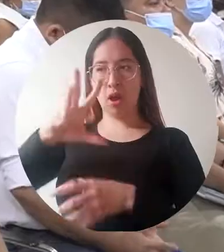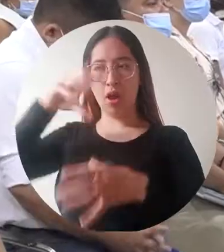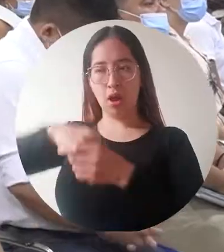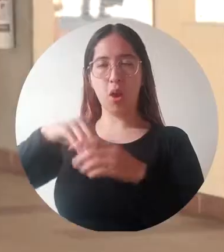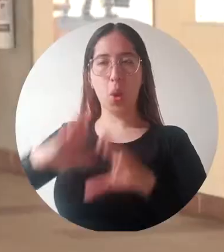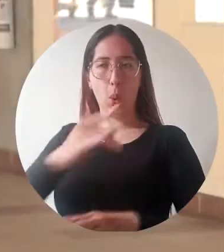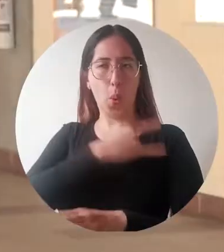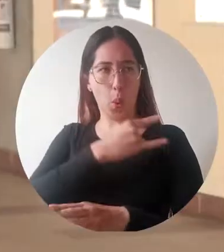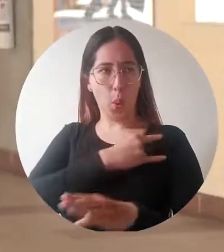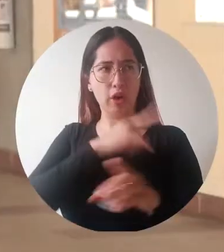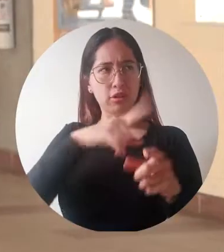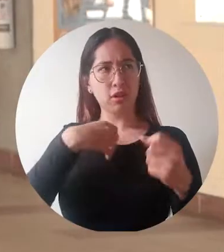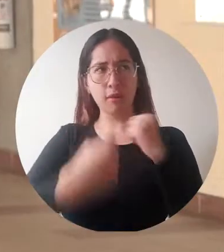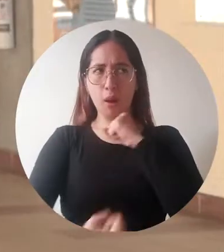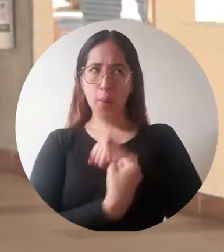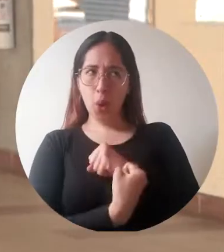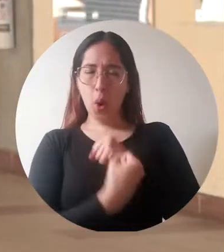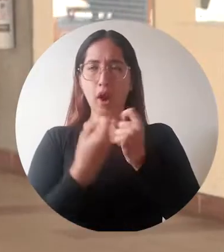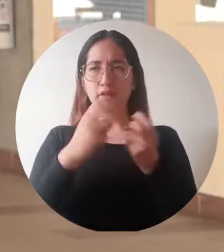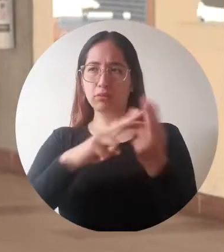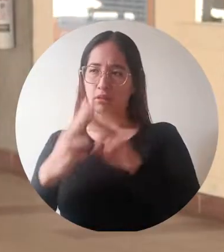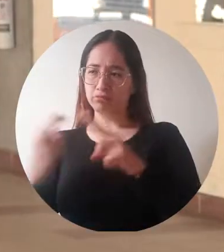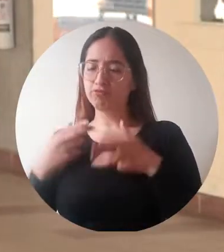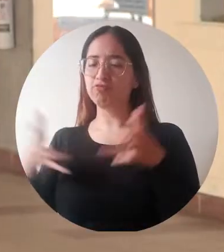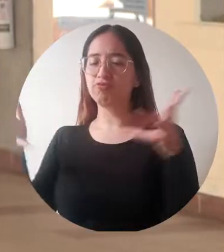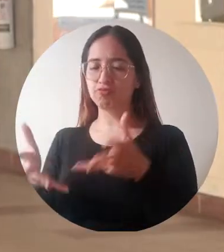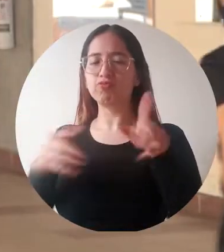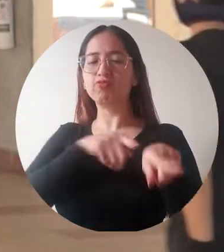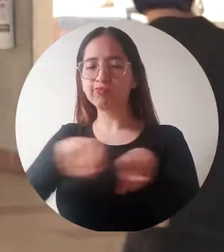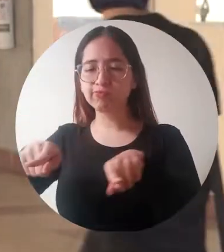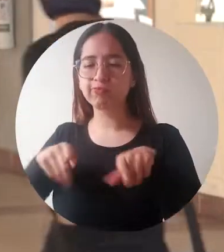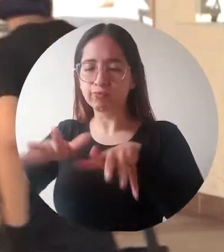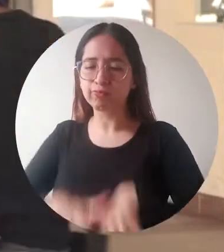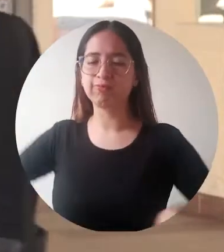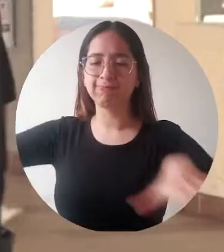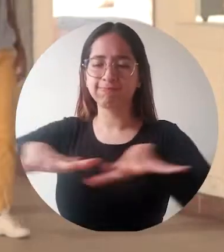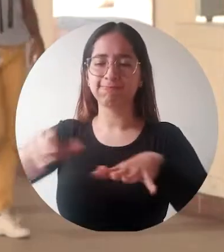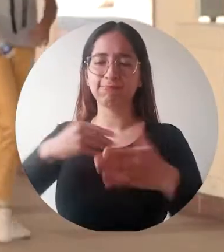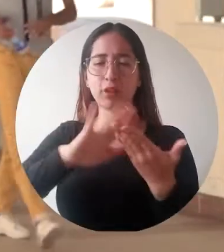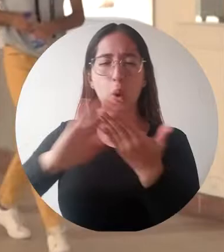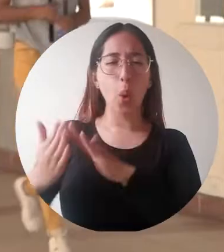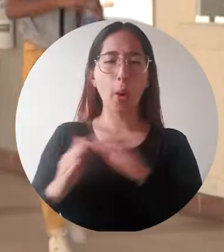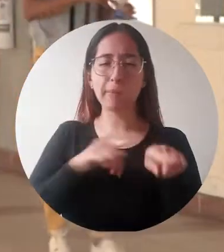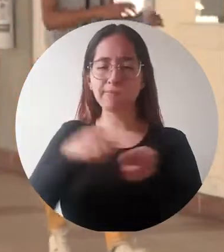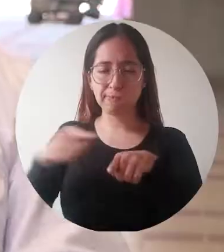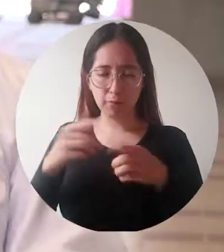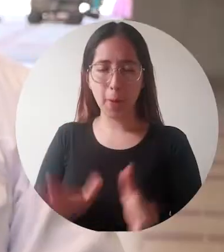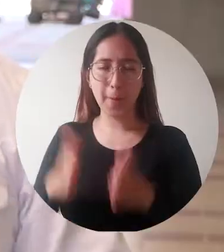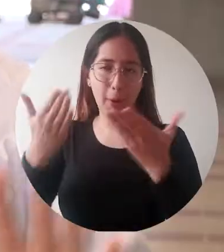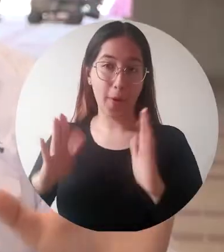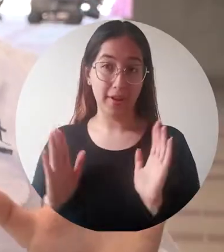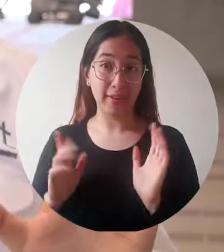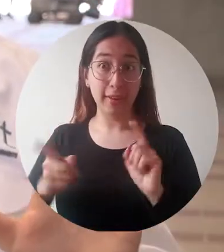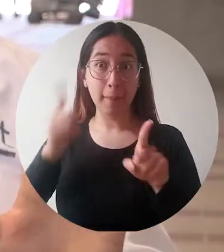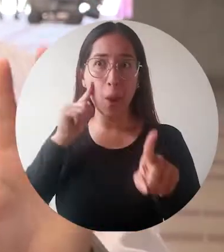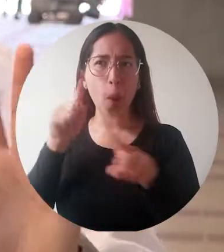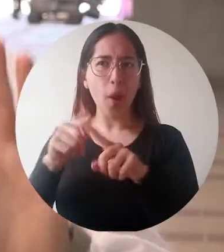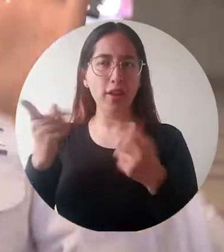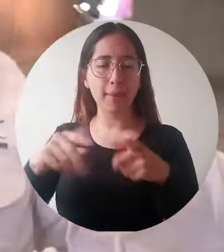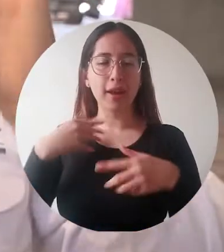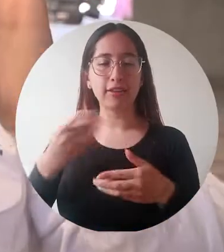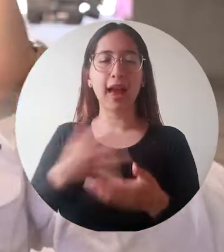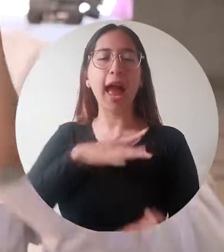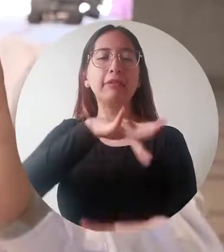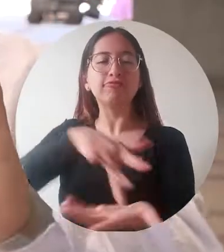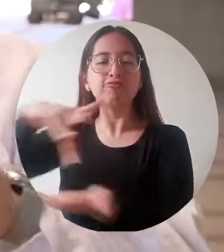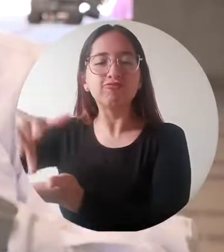universidad, juntarnos en pro de las comunidades para fortalecer sus competencias. Nuestra intención es además llegar